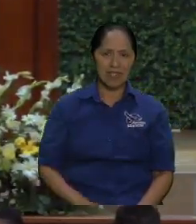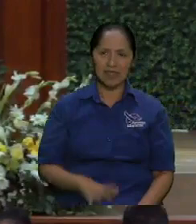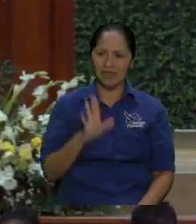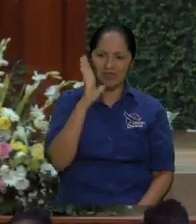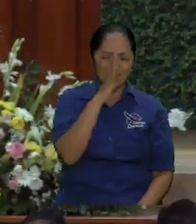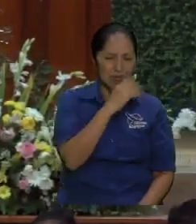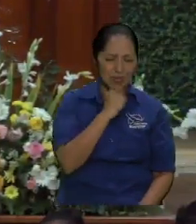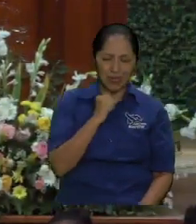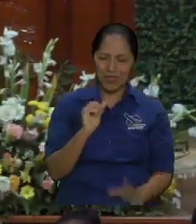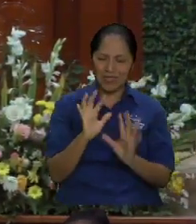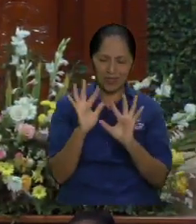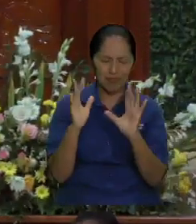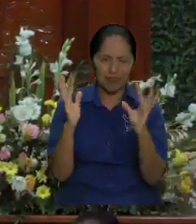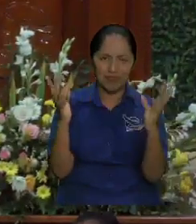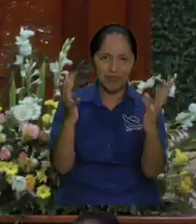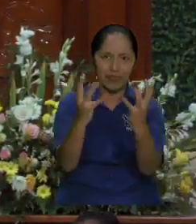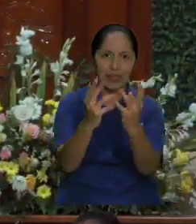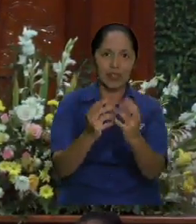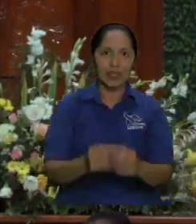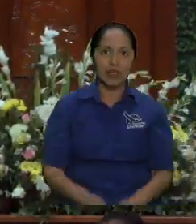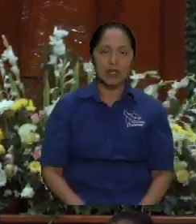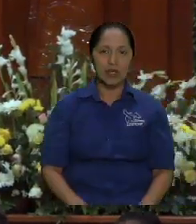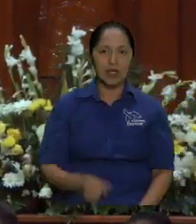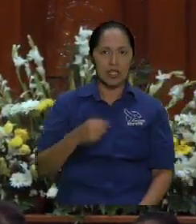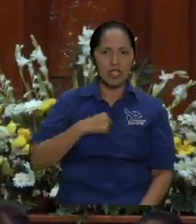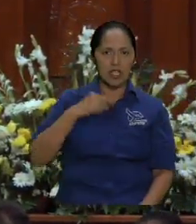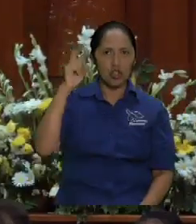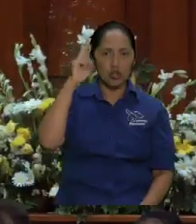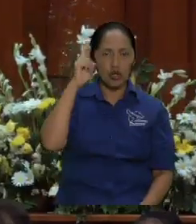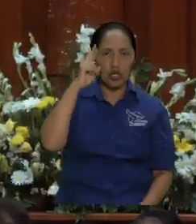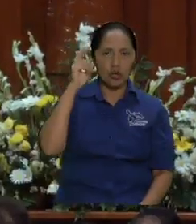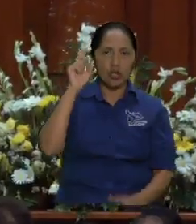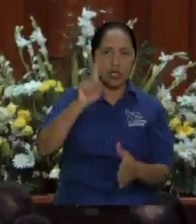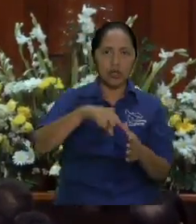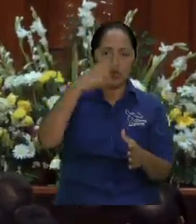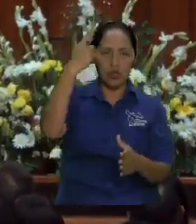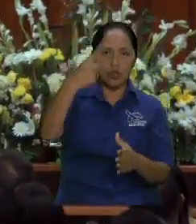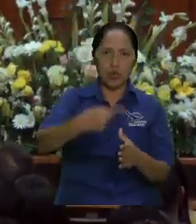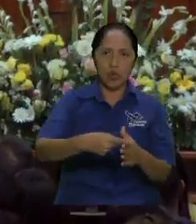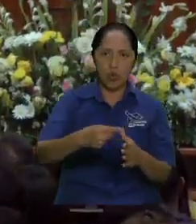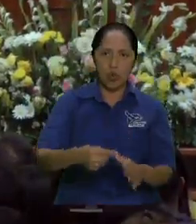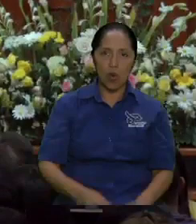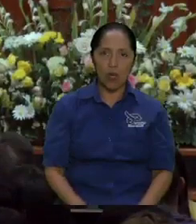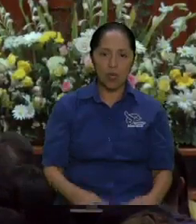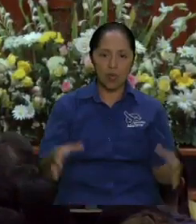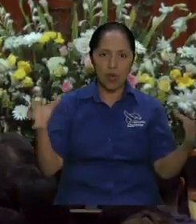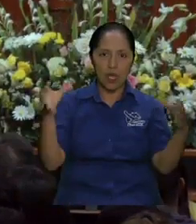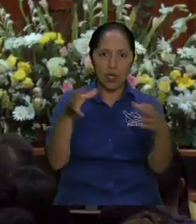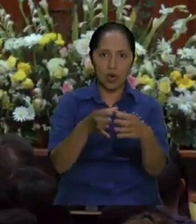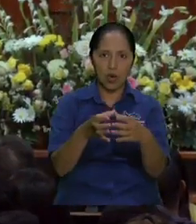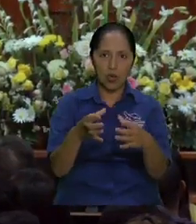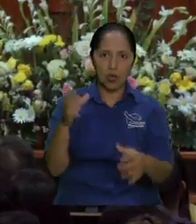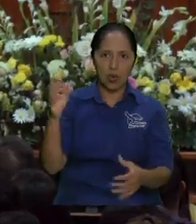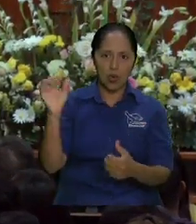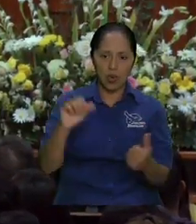terminaron de cantar ya venía la palabra y después la Santa Cena se levantaron como mil personas y se fueron